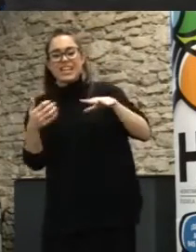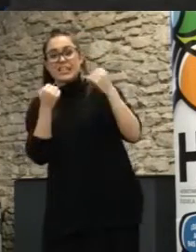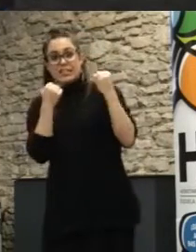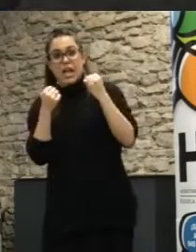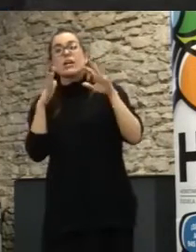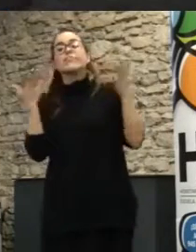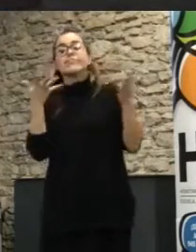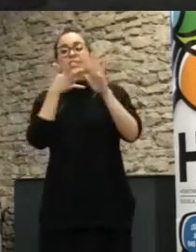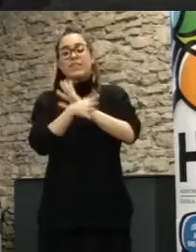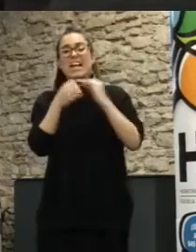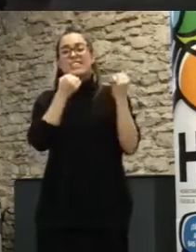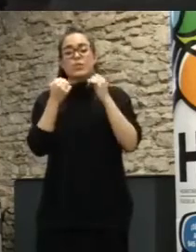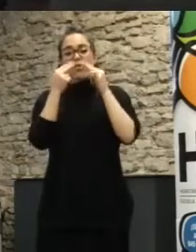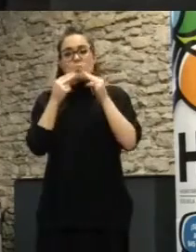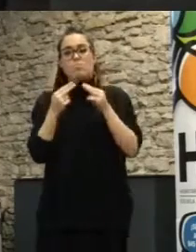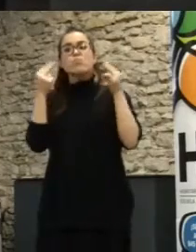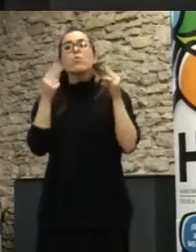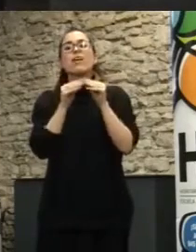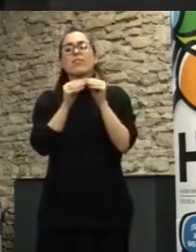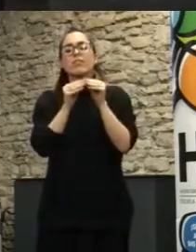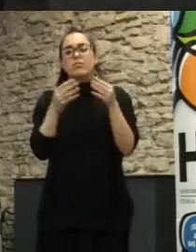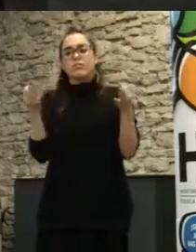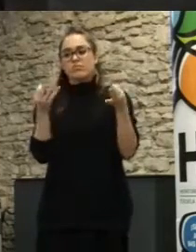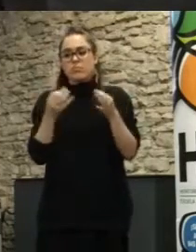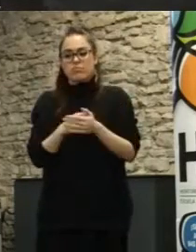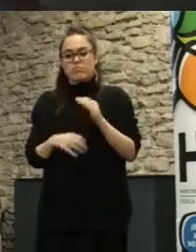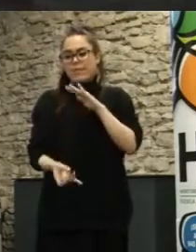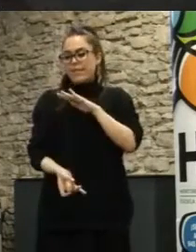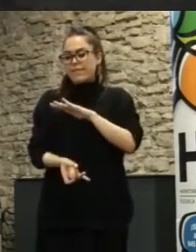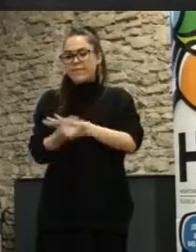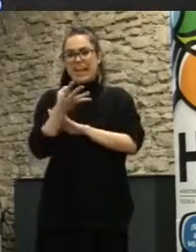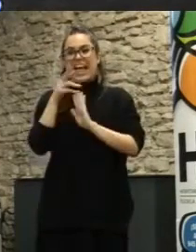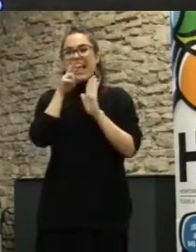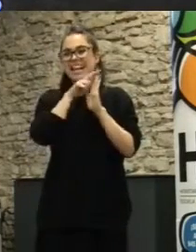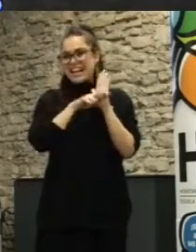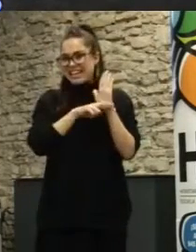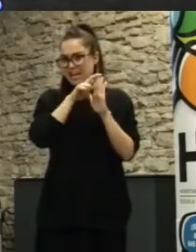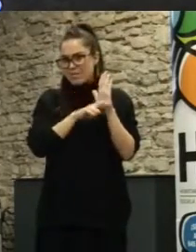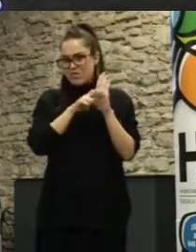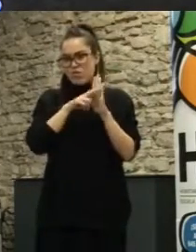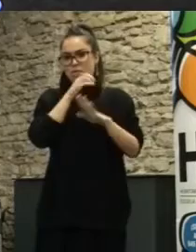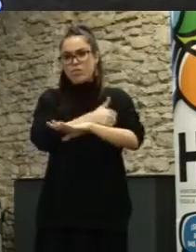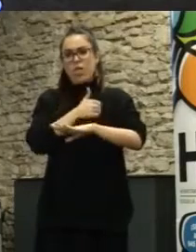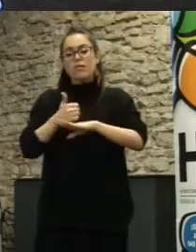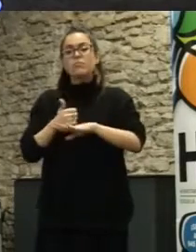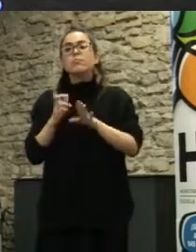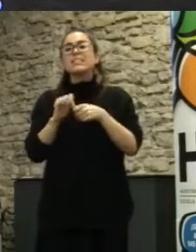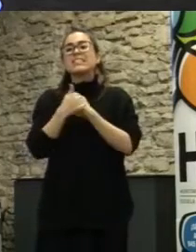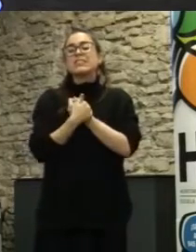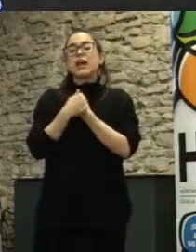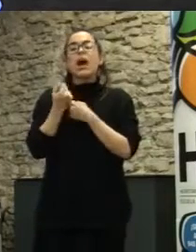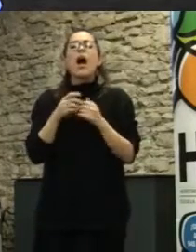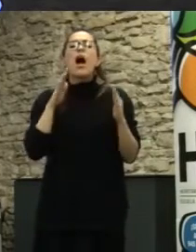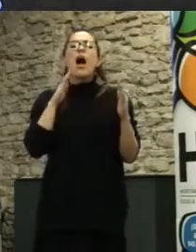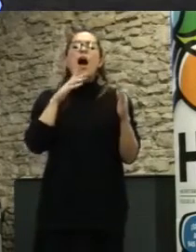públicas fue crear, por ejemplo, los reglamentos de participación ciudadana. Los años 80, años 90, son